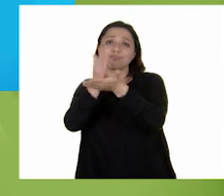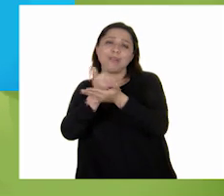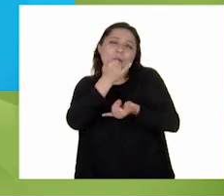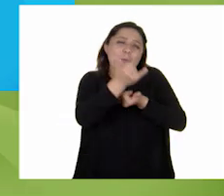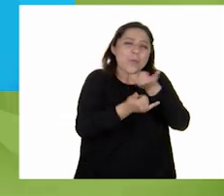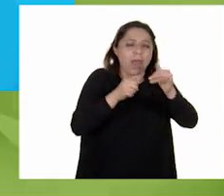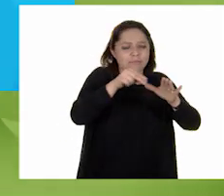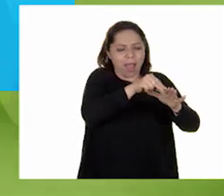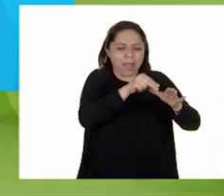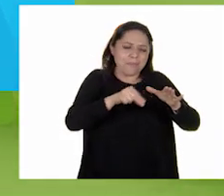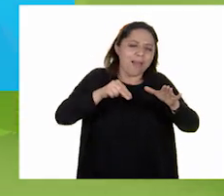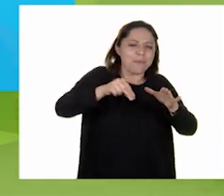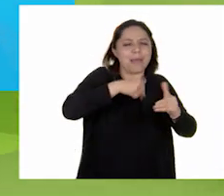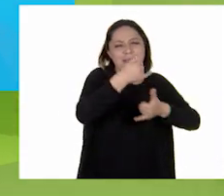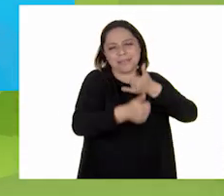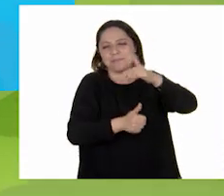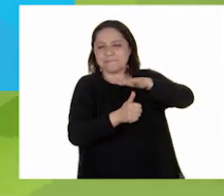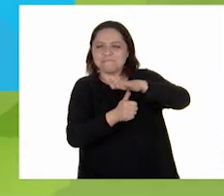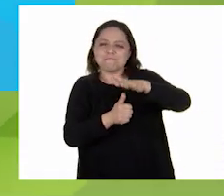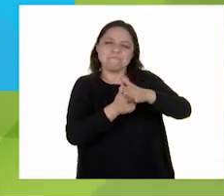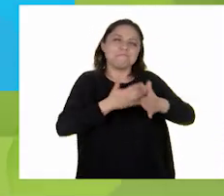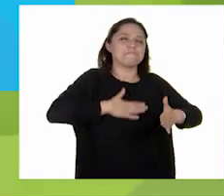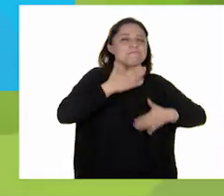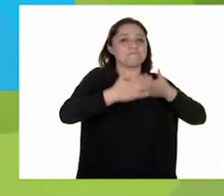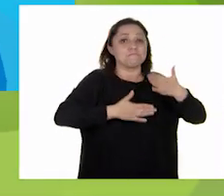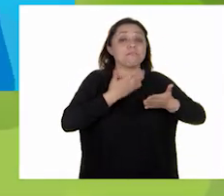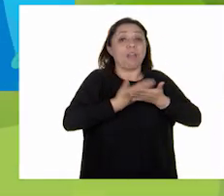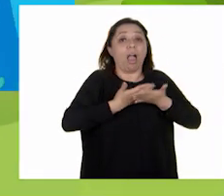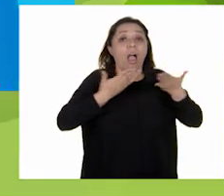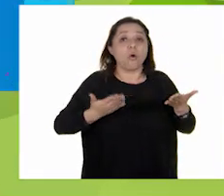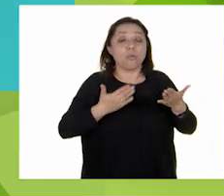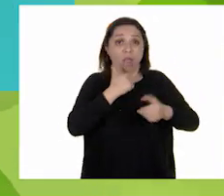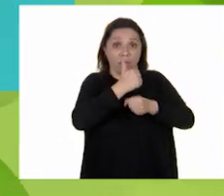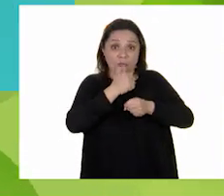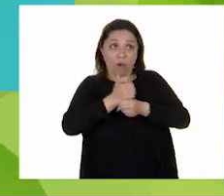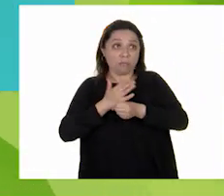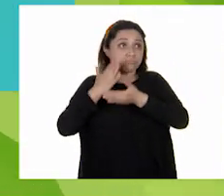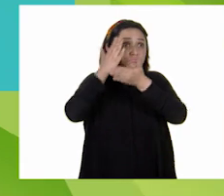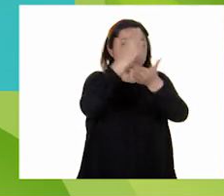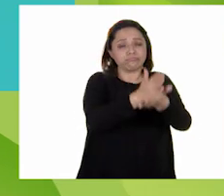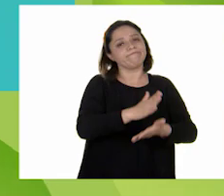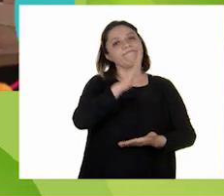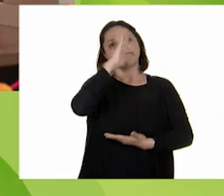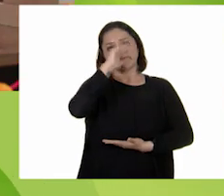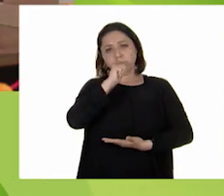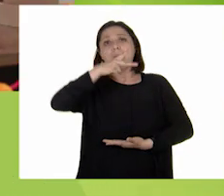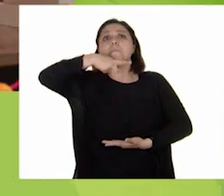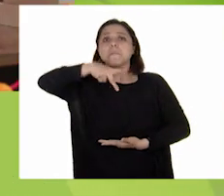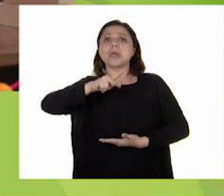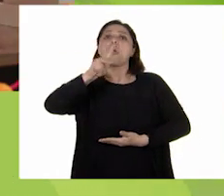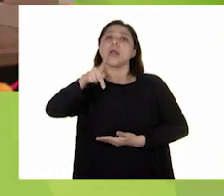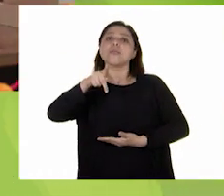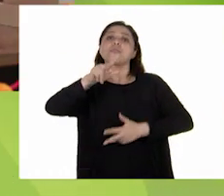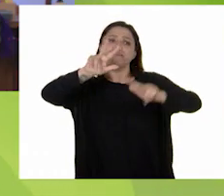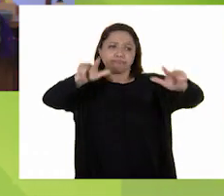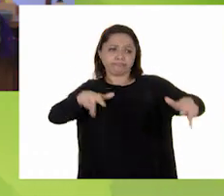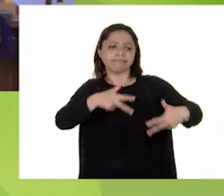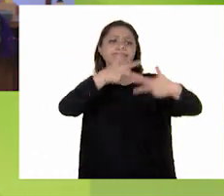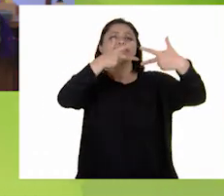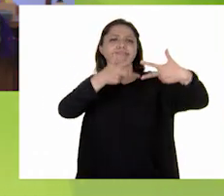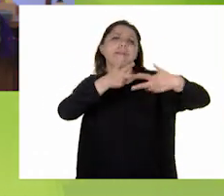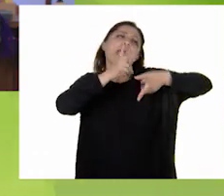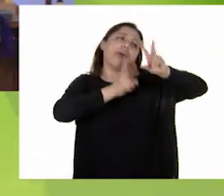Ella nos cuenta que se divertía mucho. Ahora Eilish no puede visitar a sus abuelos como antes, pero platica con ellos por videollamada.